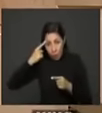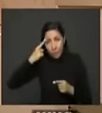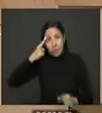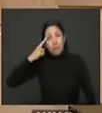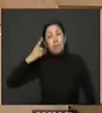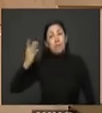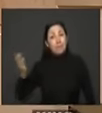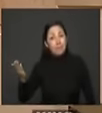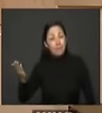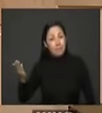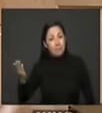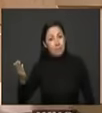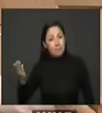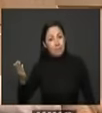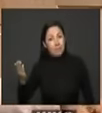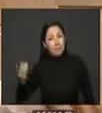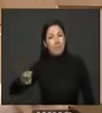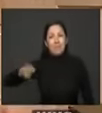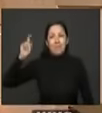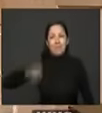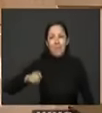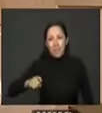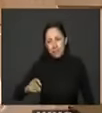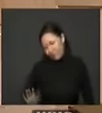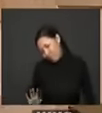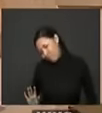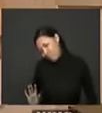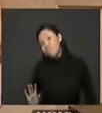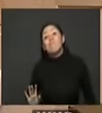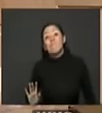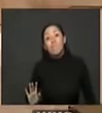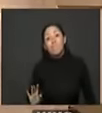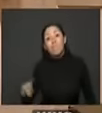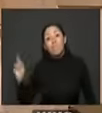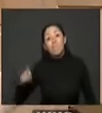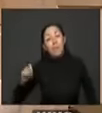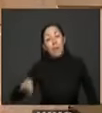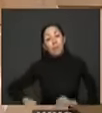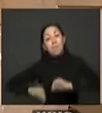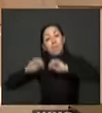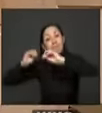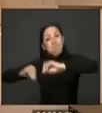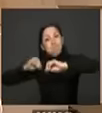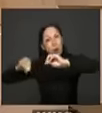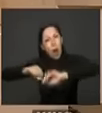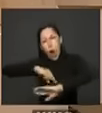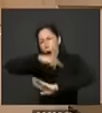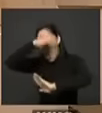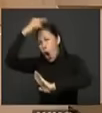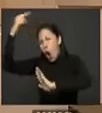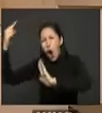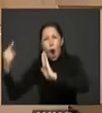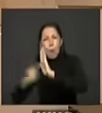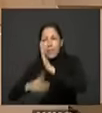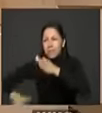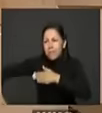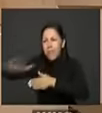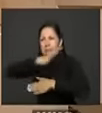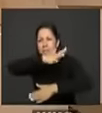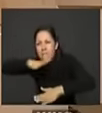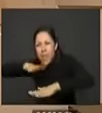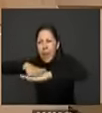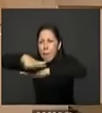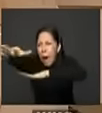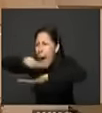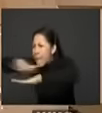IGAC tiene que echarse la tarea de formar y actualizar todo el catastro urbano y rural de